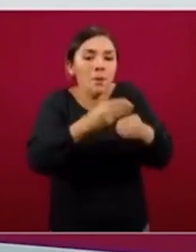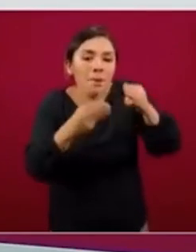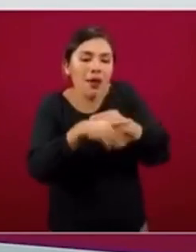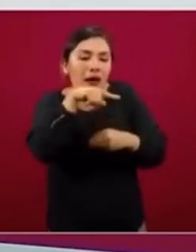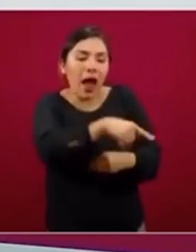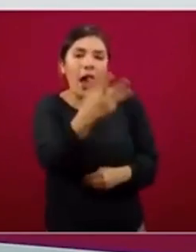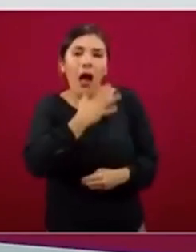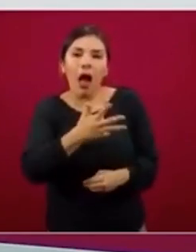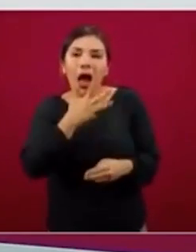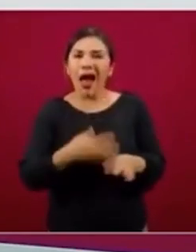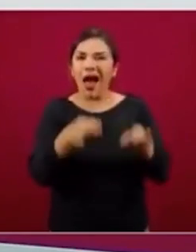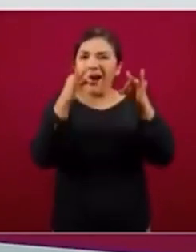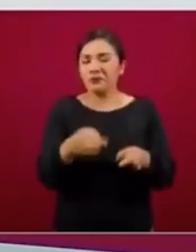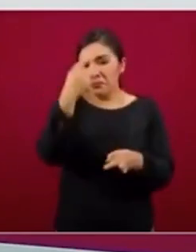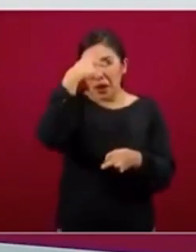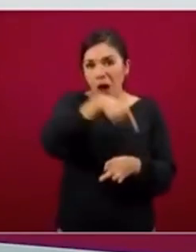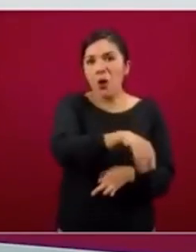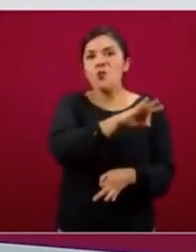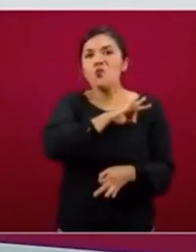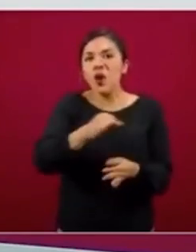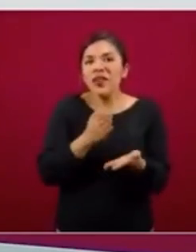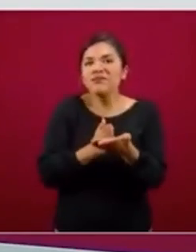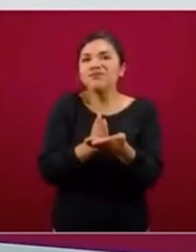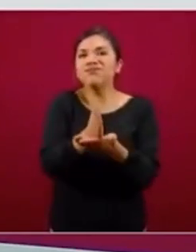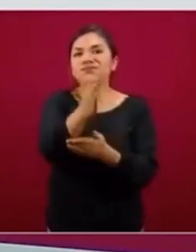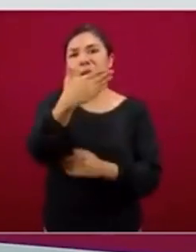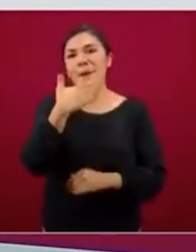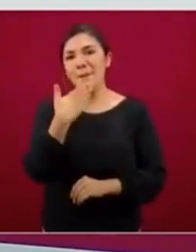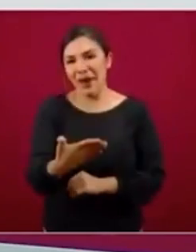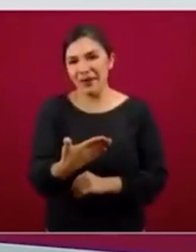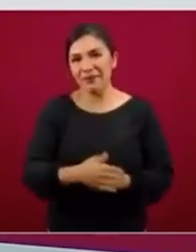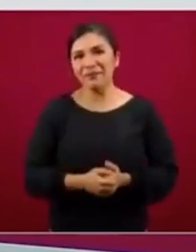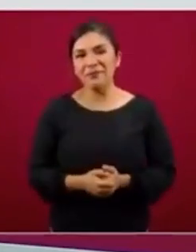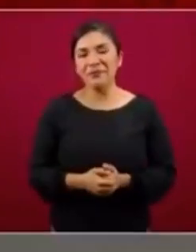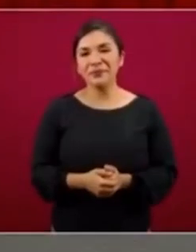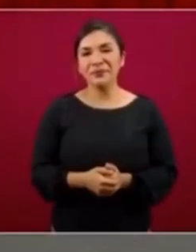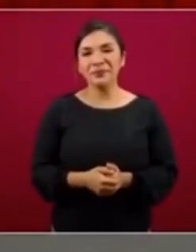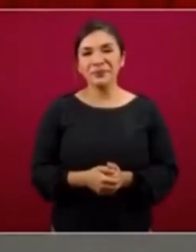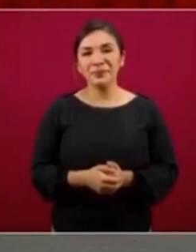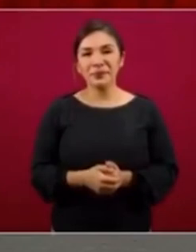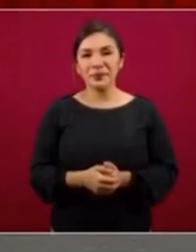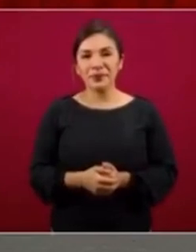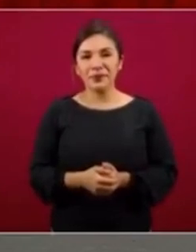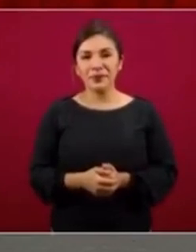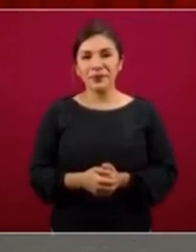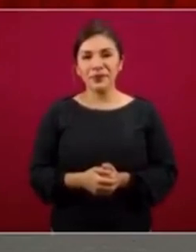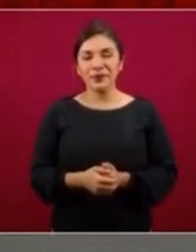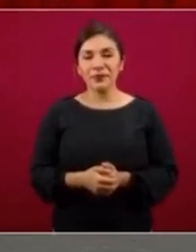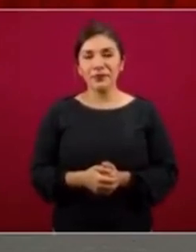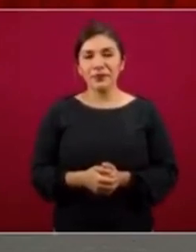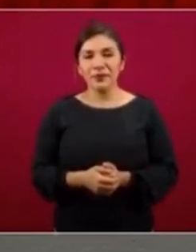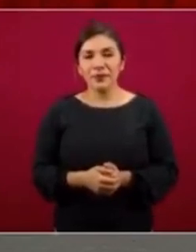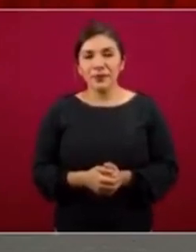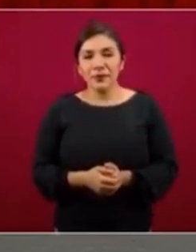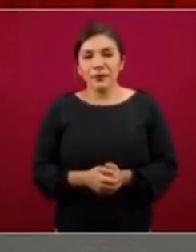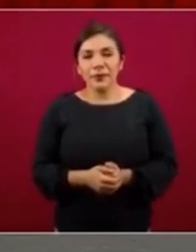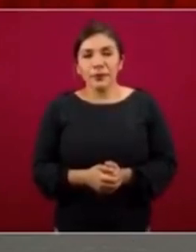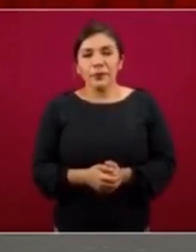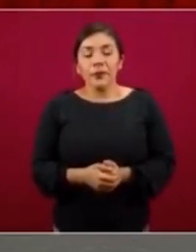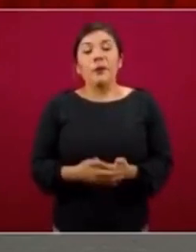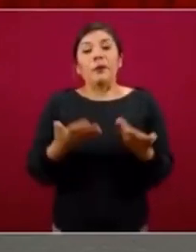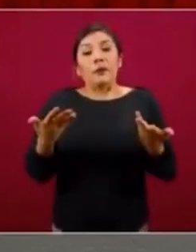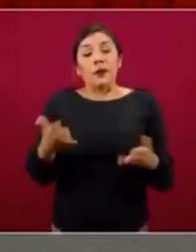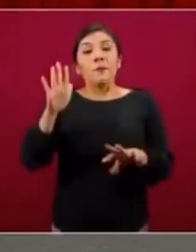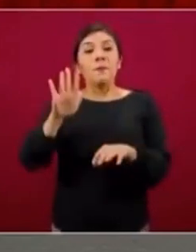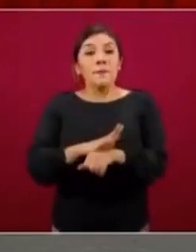para que puedan facilitarles el camino a estas empresas. Por eso,